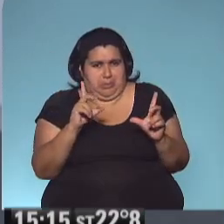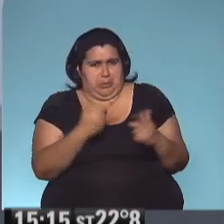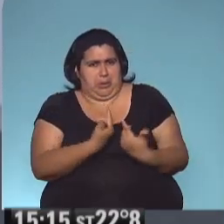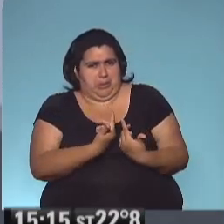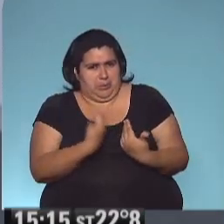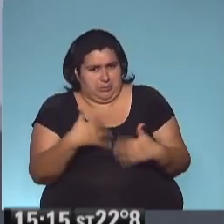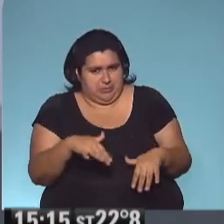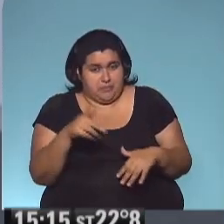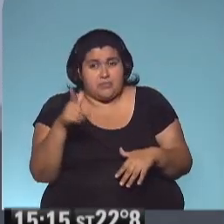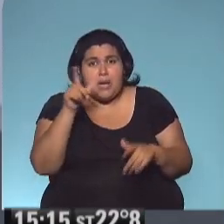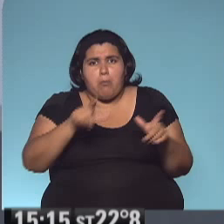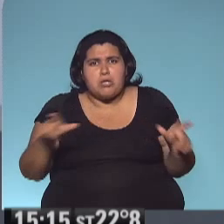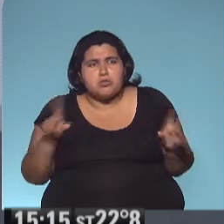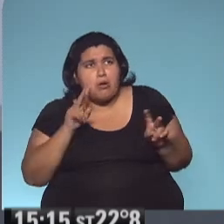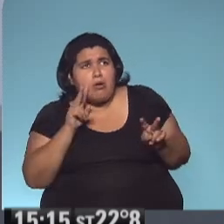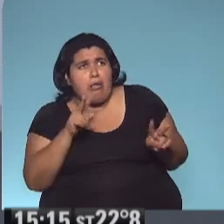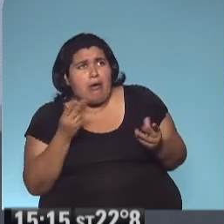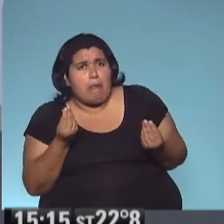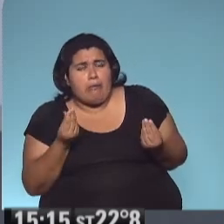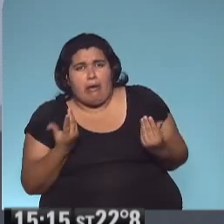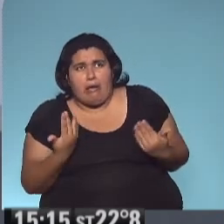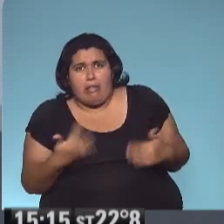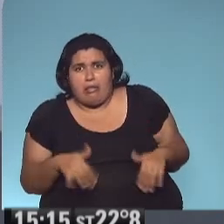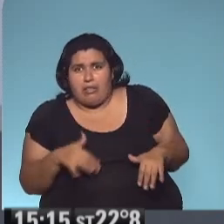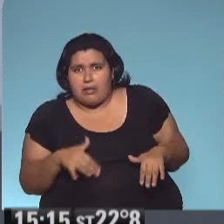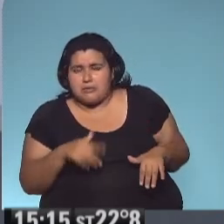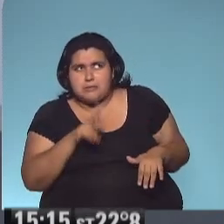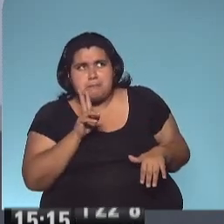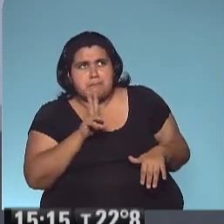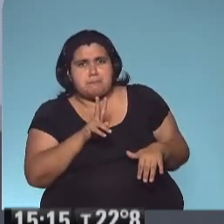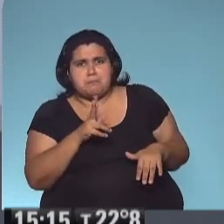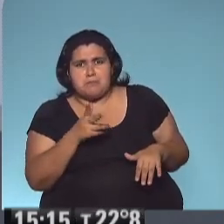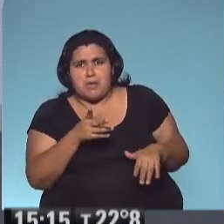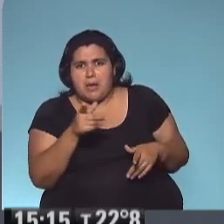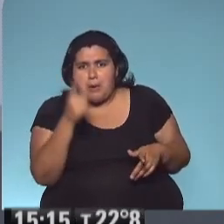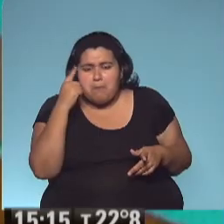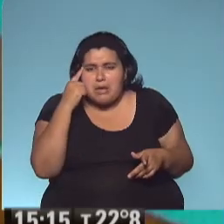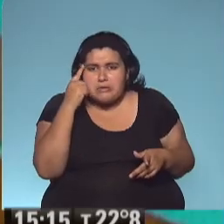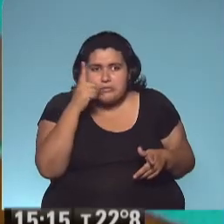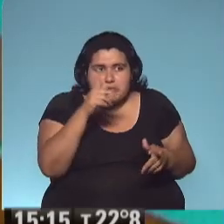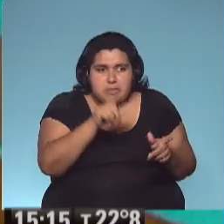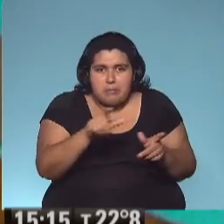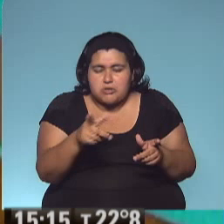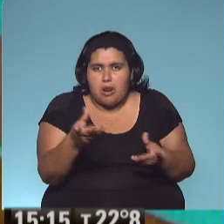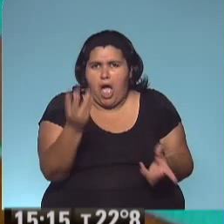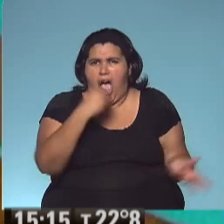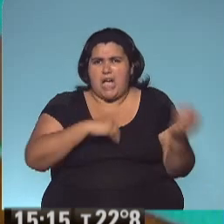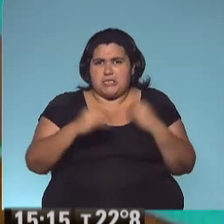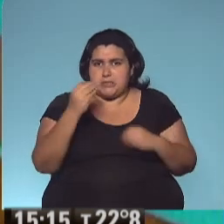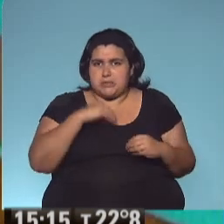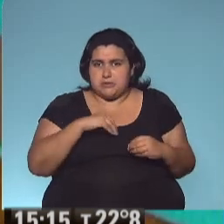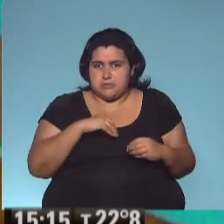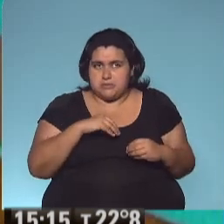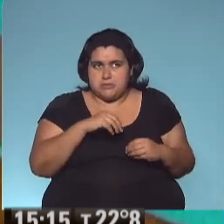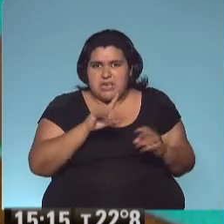Y el pueblo entero se arrugó de miedo. De miedo a que lo comieran. Porque ya se sabe que los